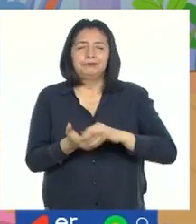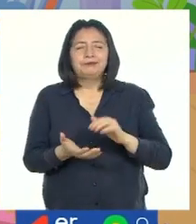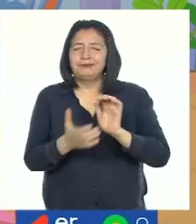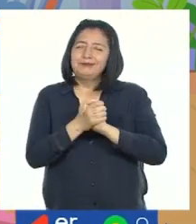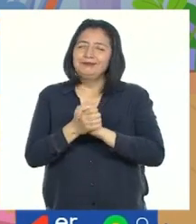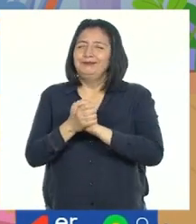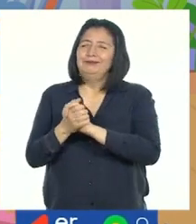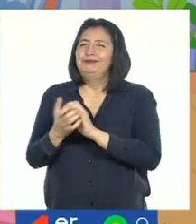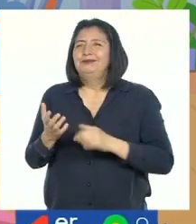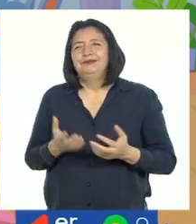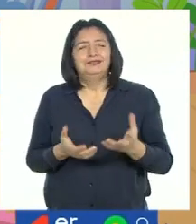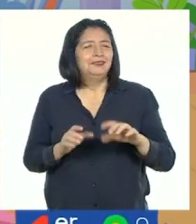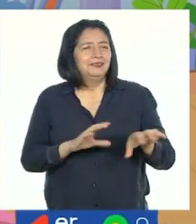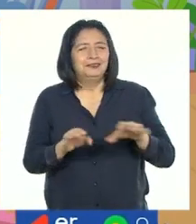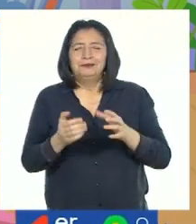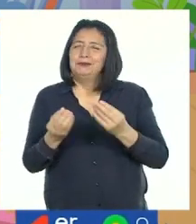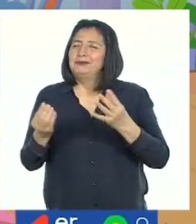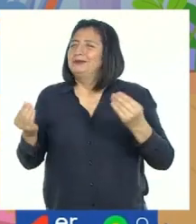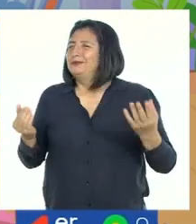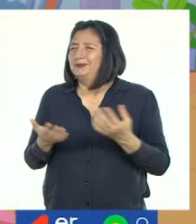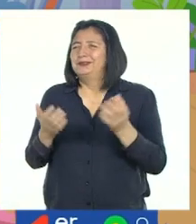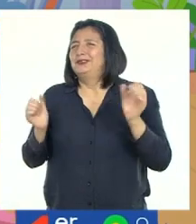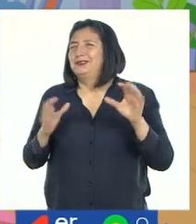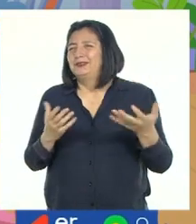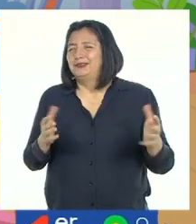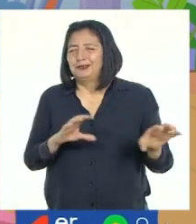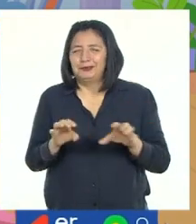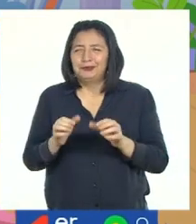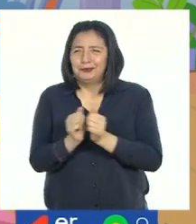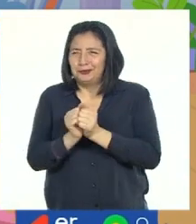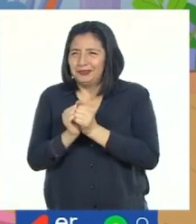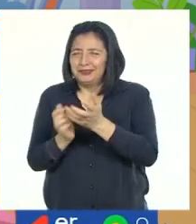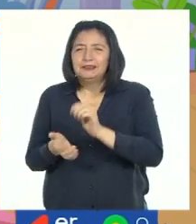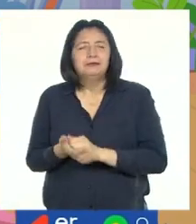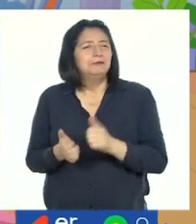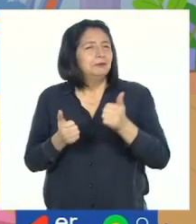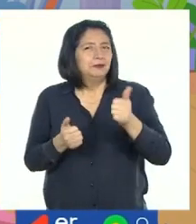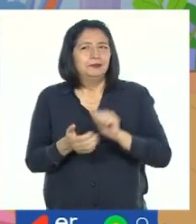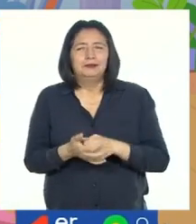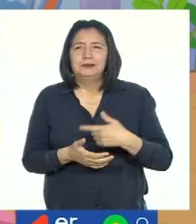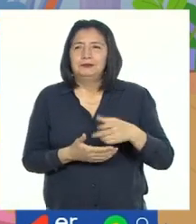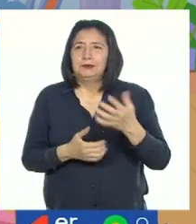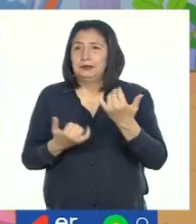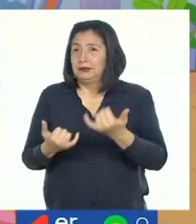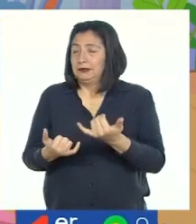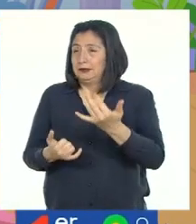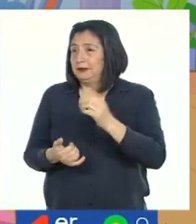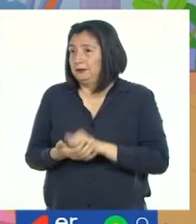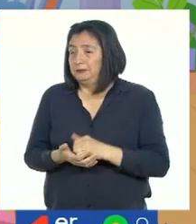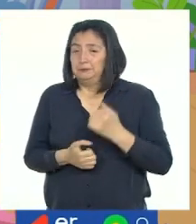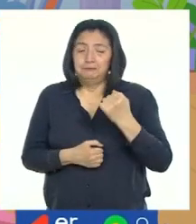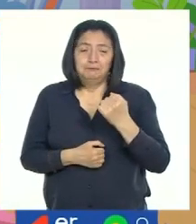amigas y haremos muchas cosas juntas. ¡Claro que sí! ¡Muy bien! Y ahora...